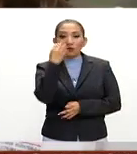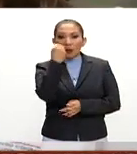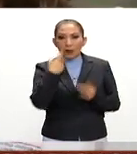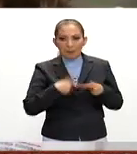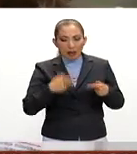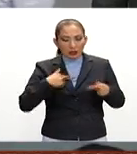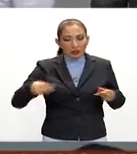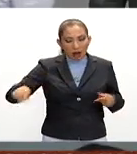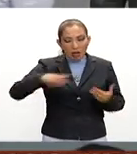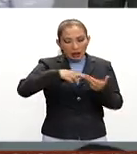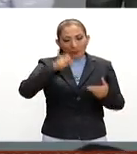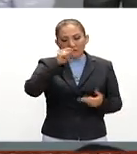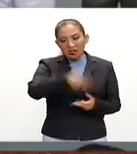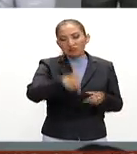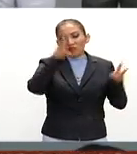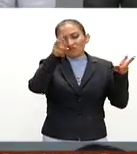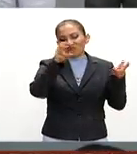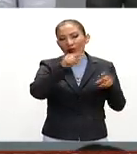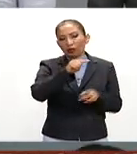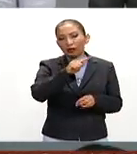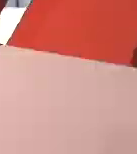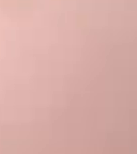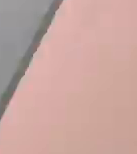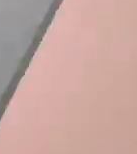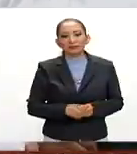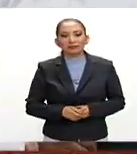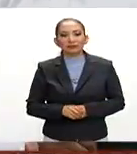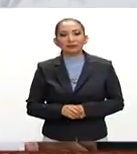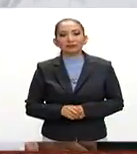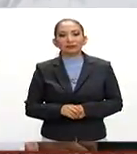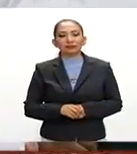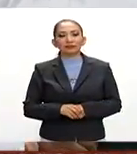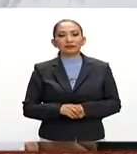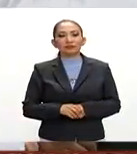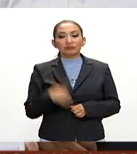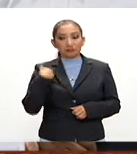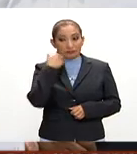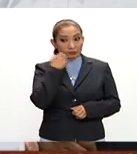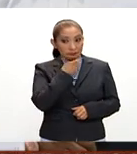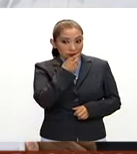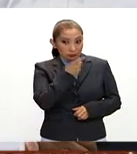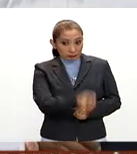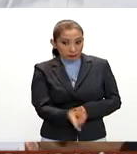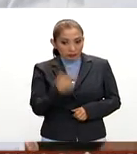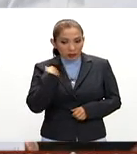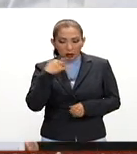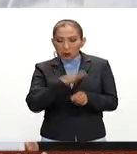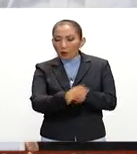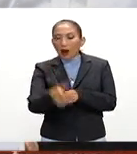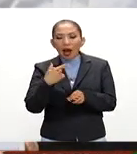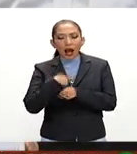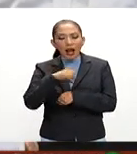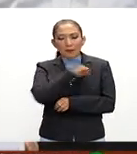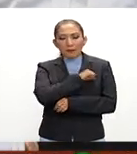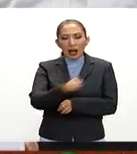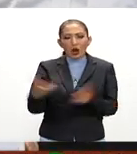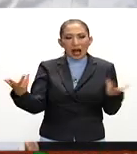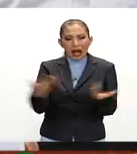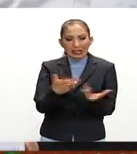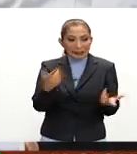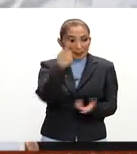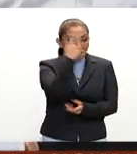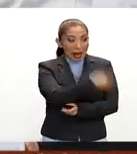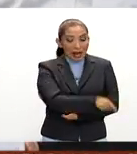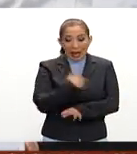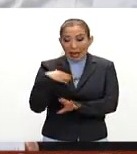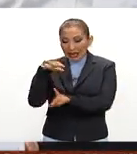personas vinculadas al caso Duarte. Te quiero comentar que los delitos por los cuales se nos libró la orden de